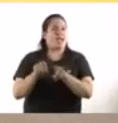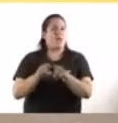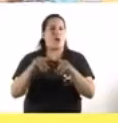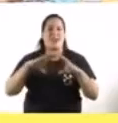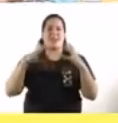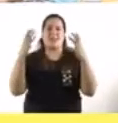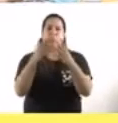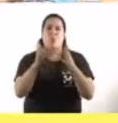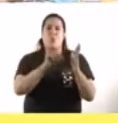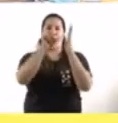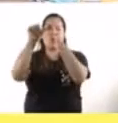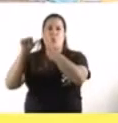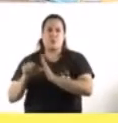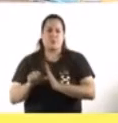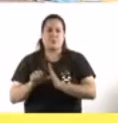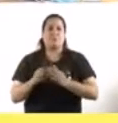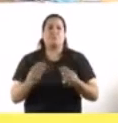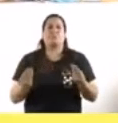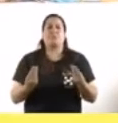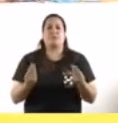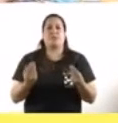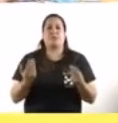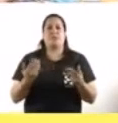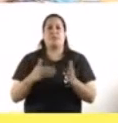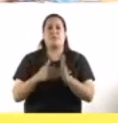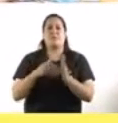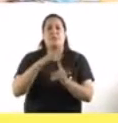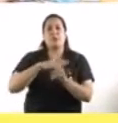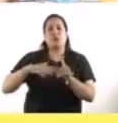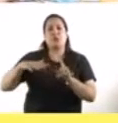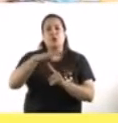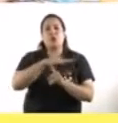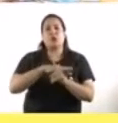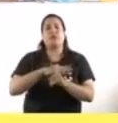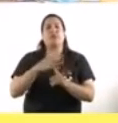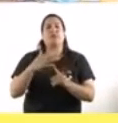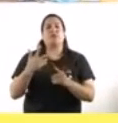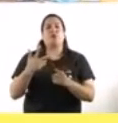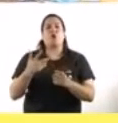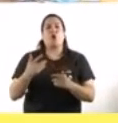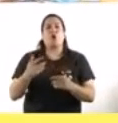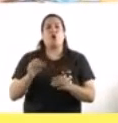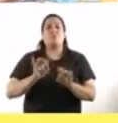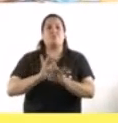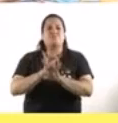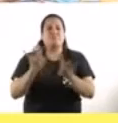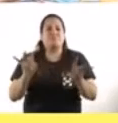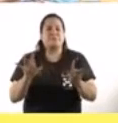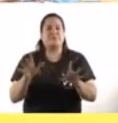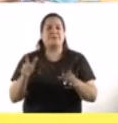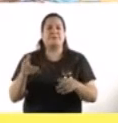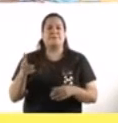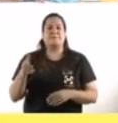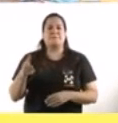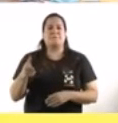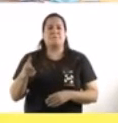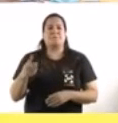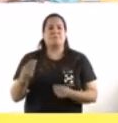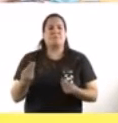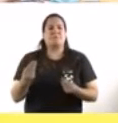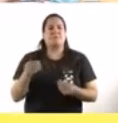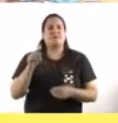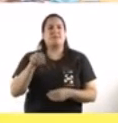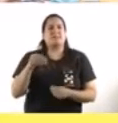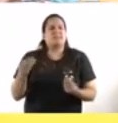mundo es dada la situación epidemiológica y el acceso restrictivo a las vacunas es orientar todas las políticas a lo que se llama mitigación del